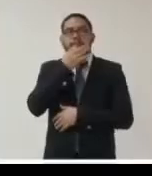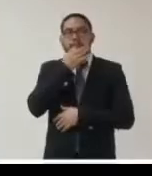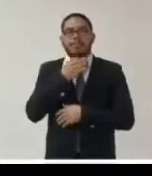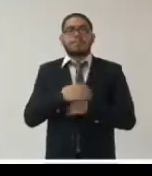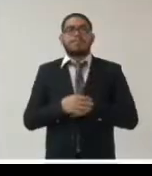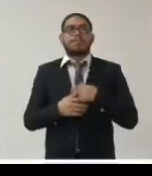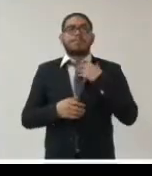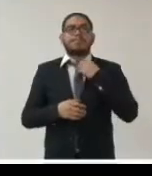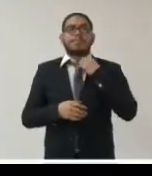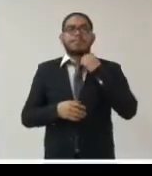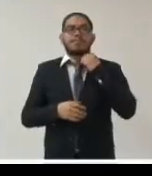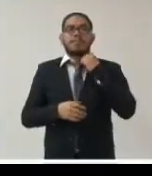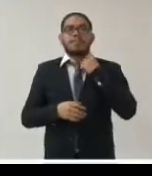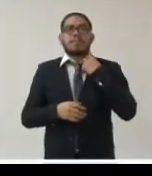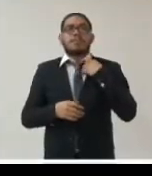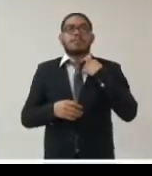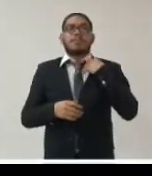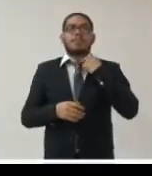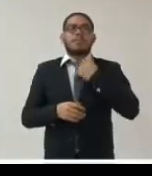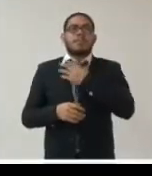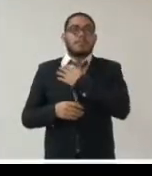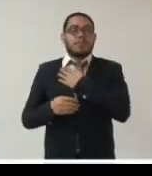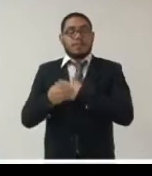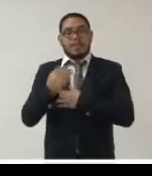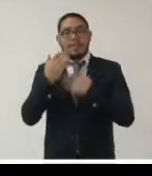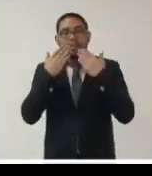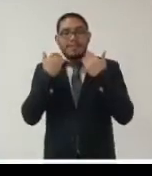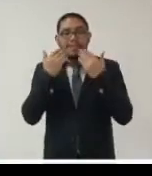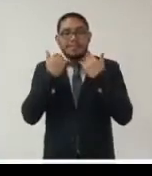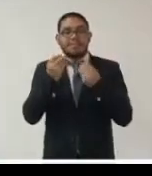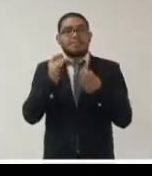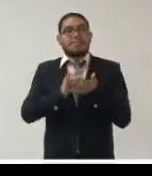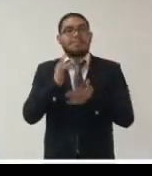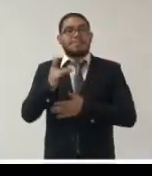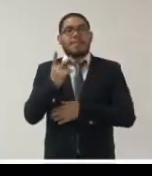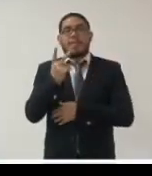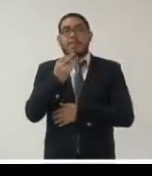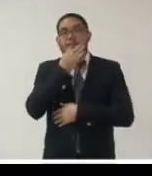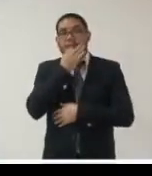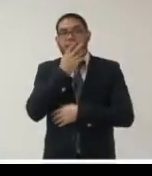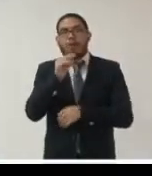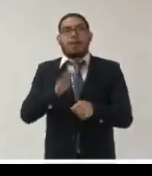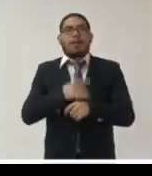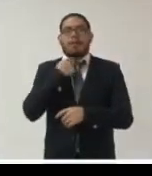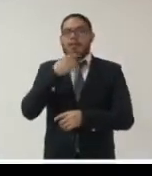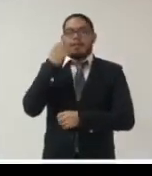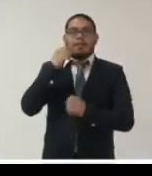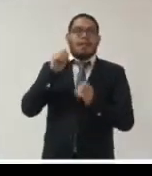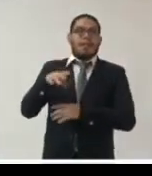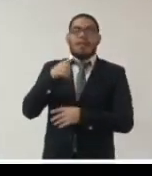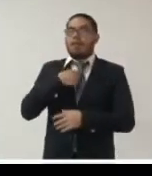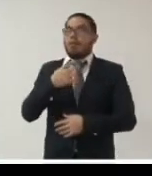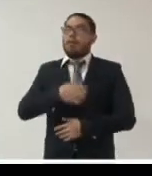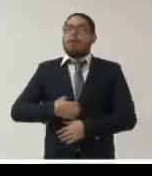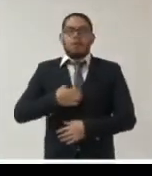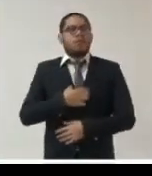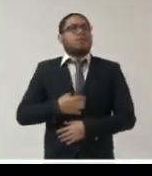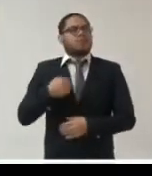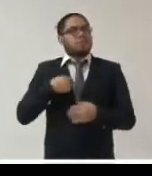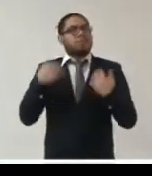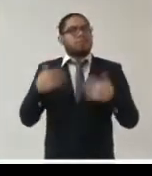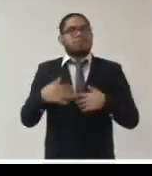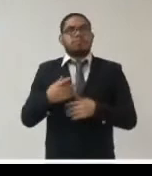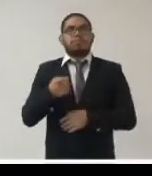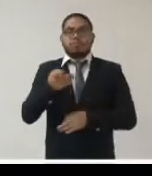gracias muy amable muchas muchas gracias solo me tomaré un minuto porque no puedo dejar de decir que me siento muy contenta de estar